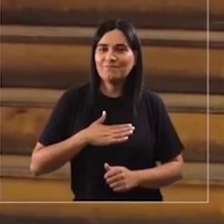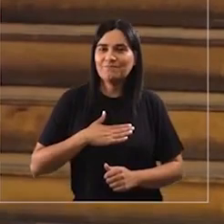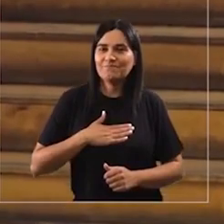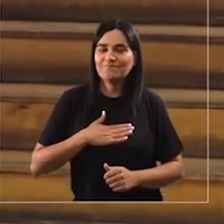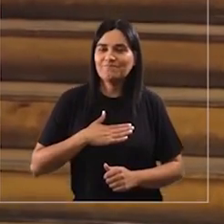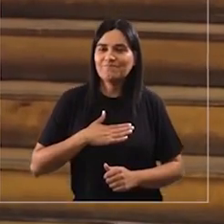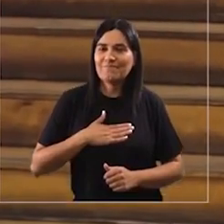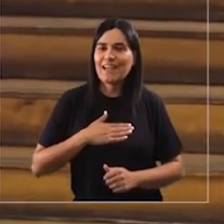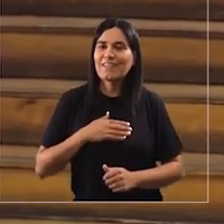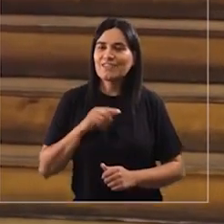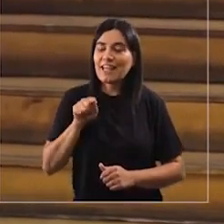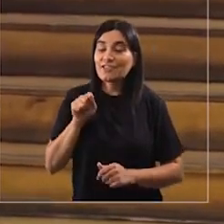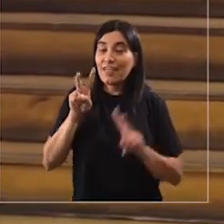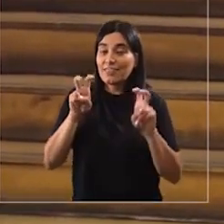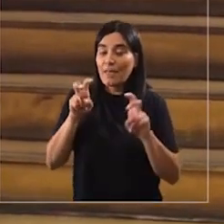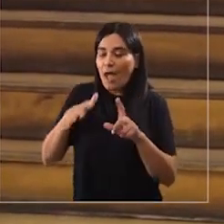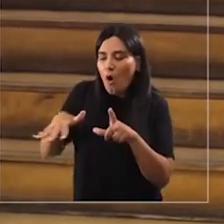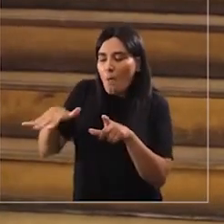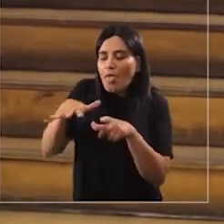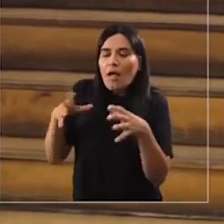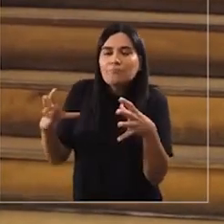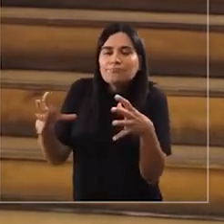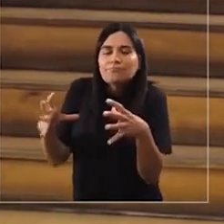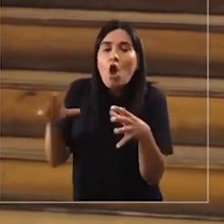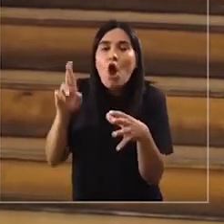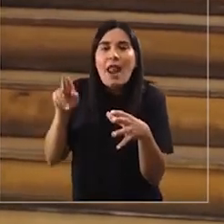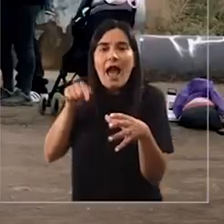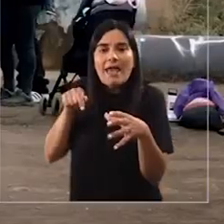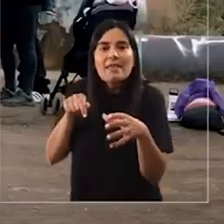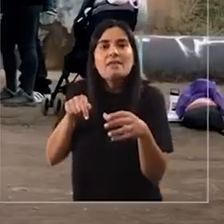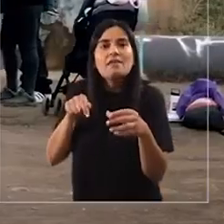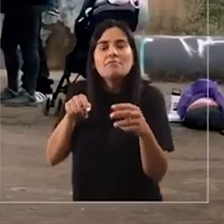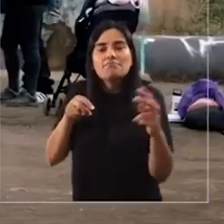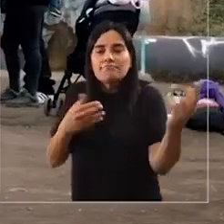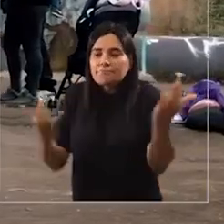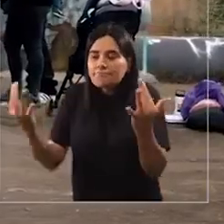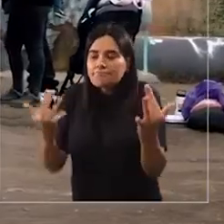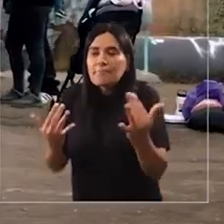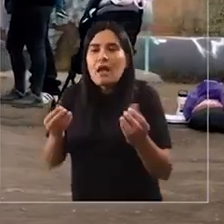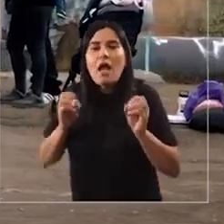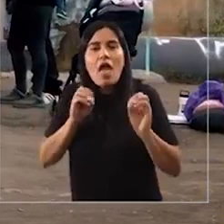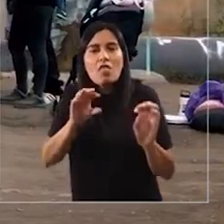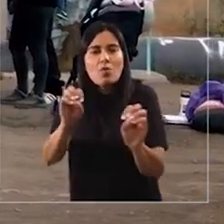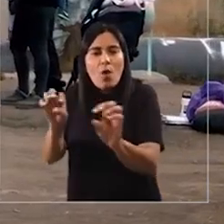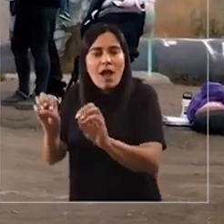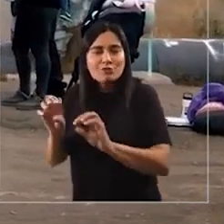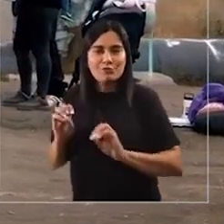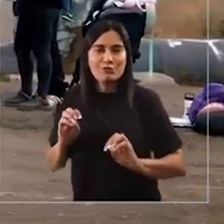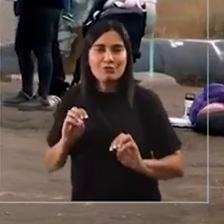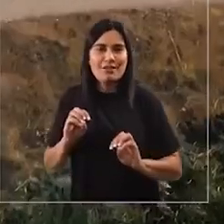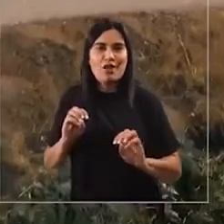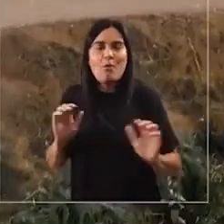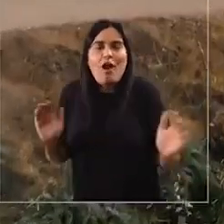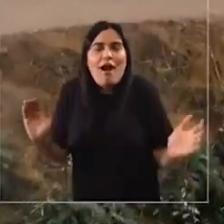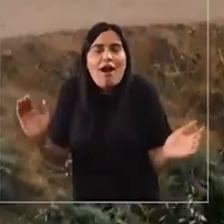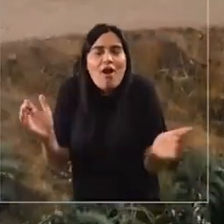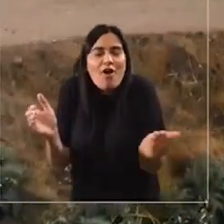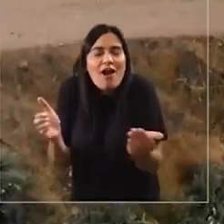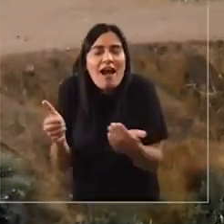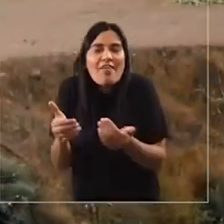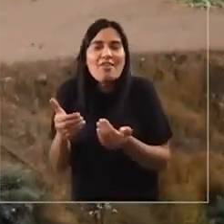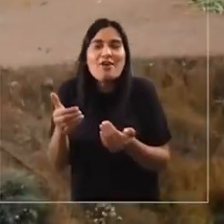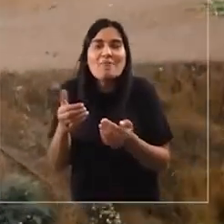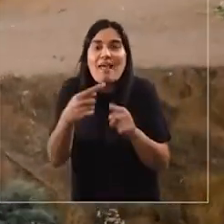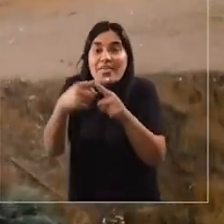en relación a estos humedales, que pudieran ser también espacios de educación. Y generar un espacio